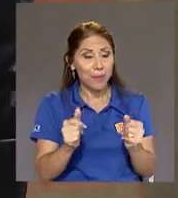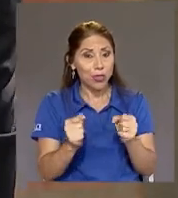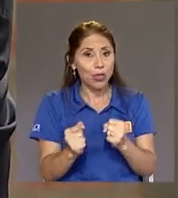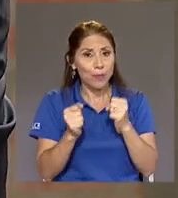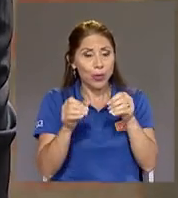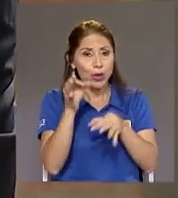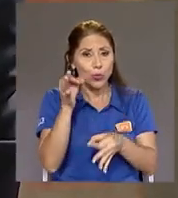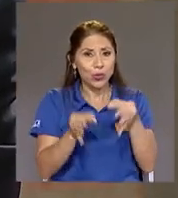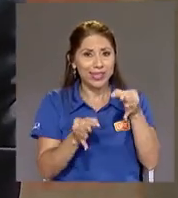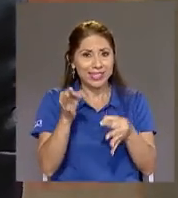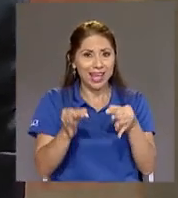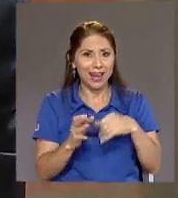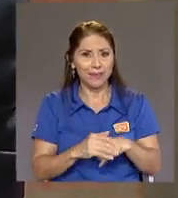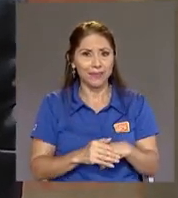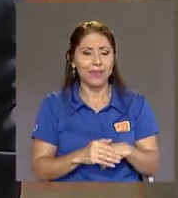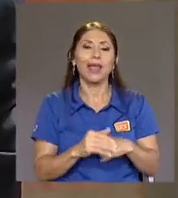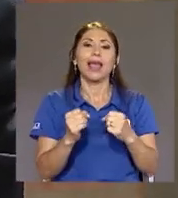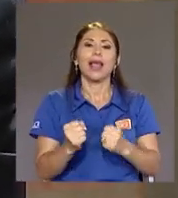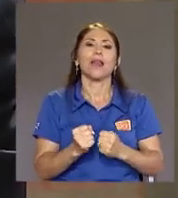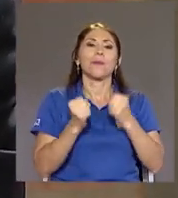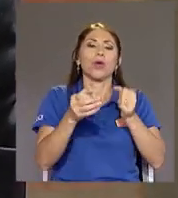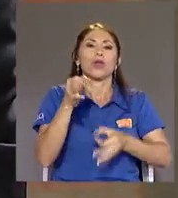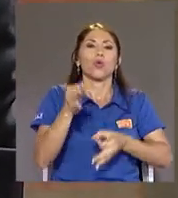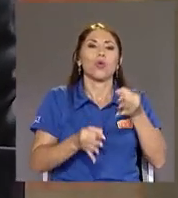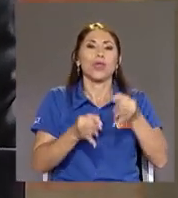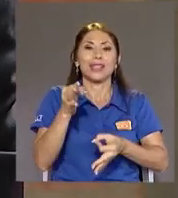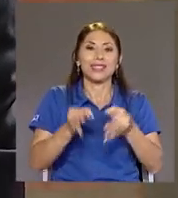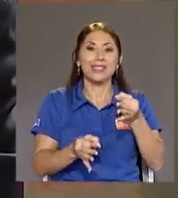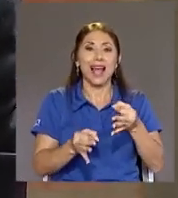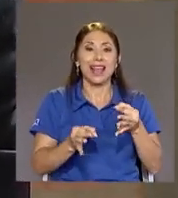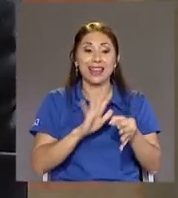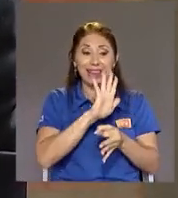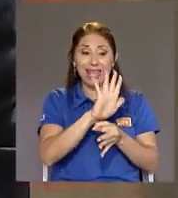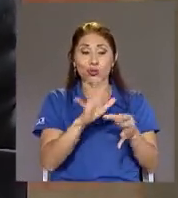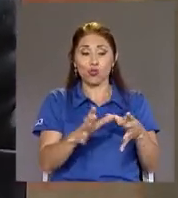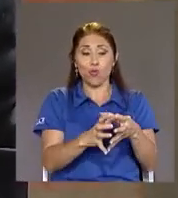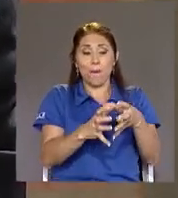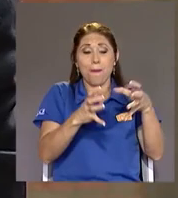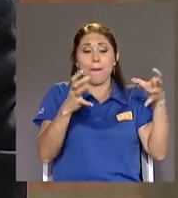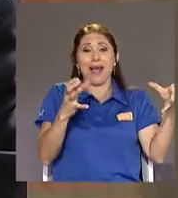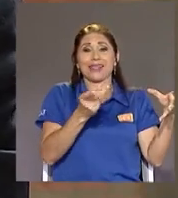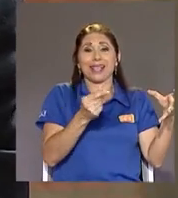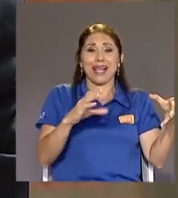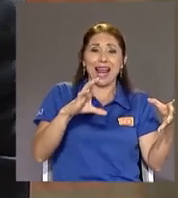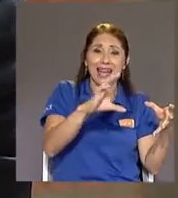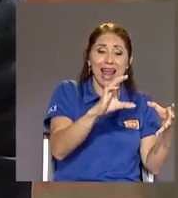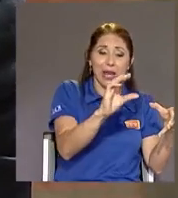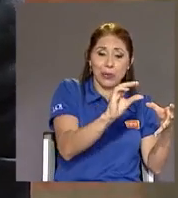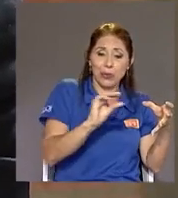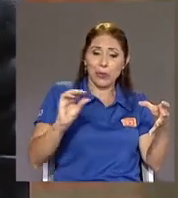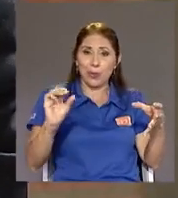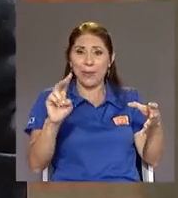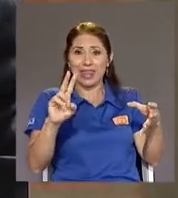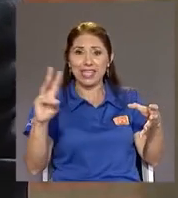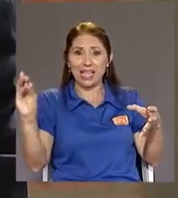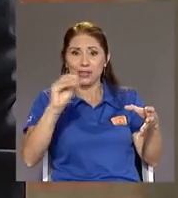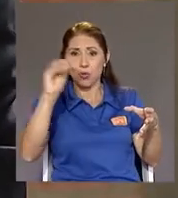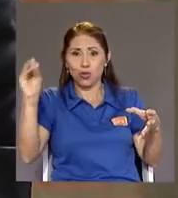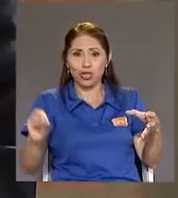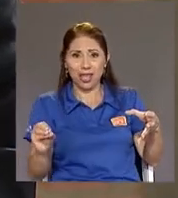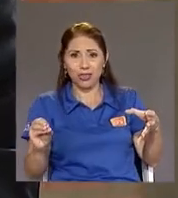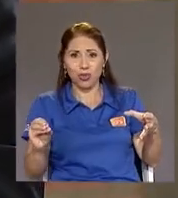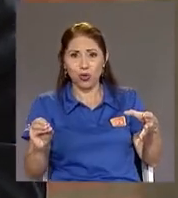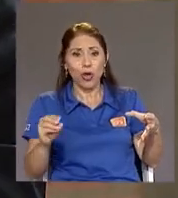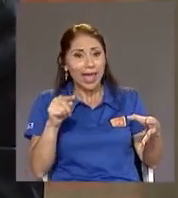Judicial Aporta 26% De su masa Salarial A su sistema De pensiones Eso normalmente Debería ser Más que